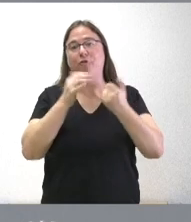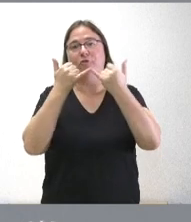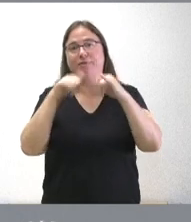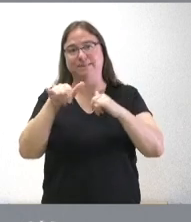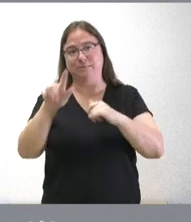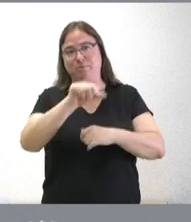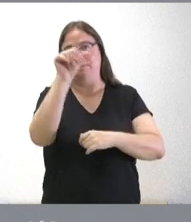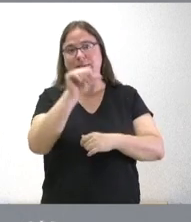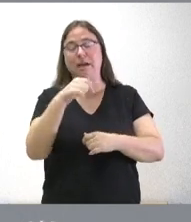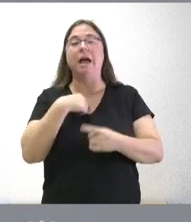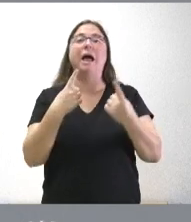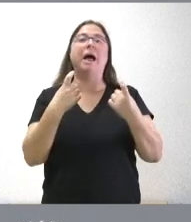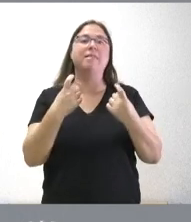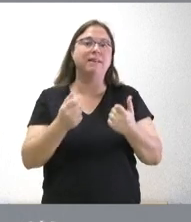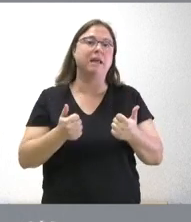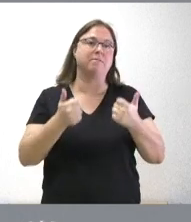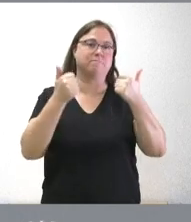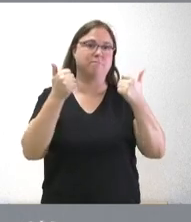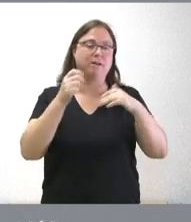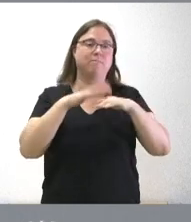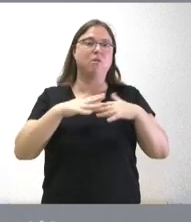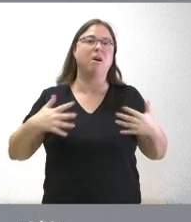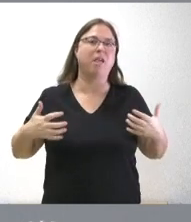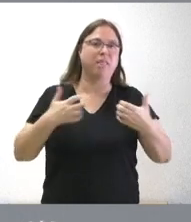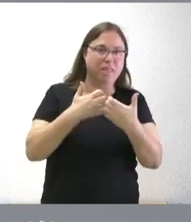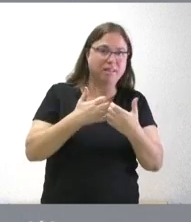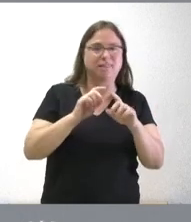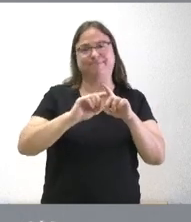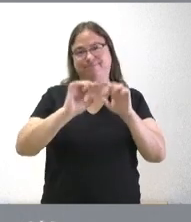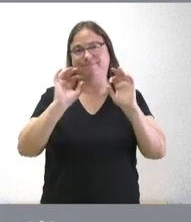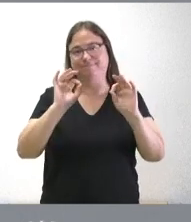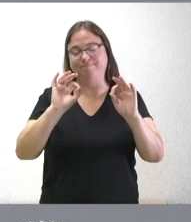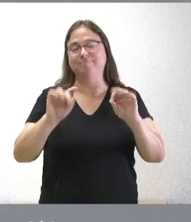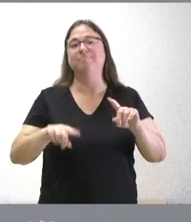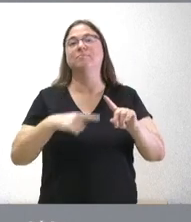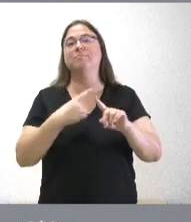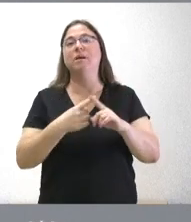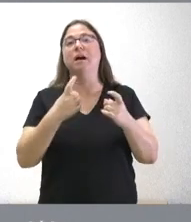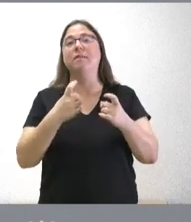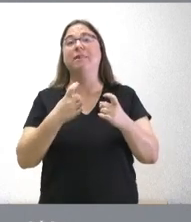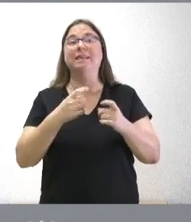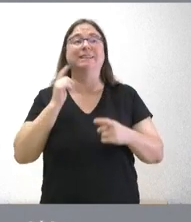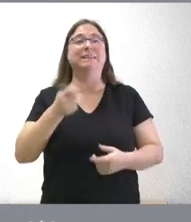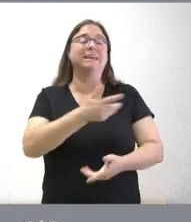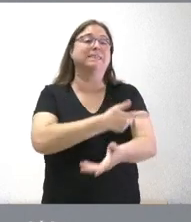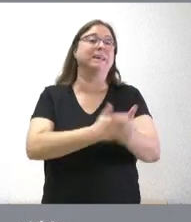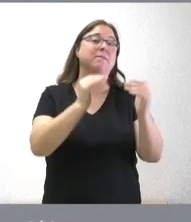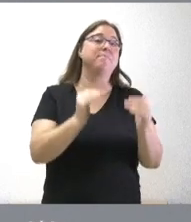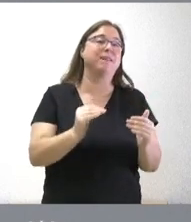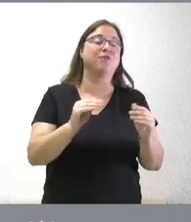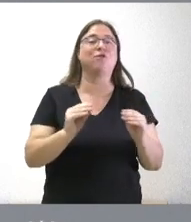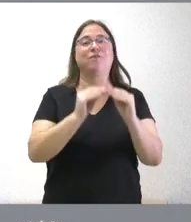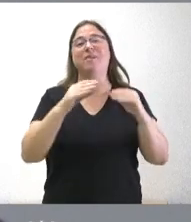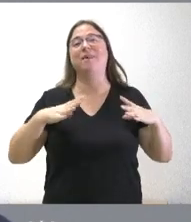pues puede haber alguna necesidad más por accidentes traumáticos o las carcelísticas y que también pues bajan las donaciones durante los periodos